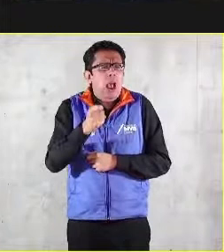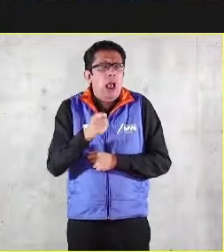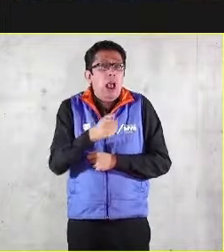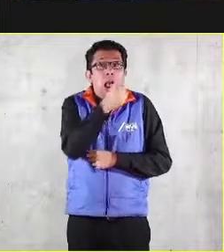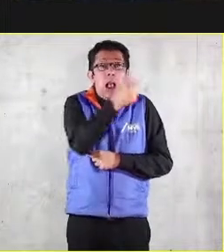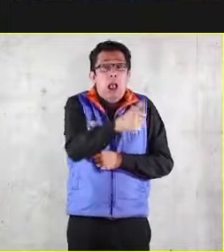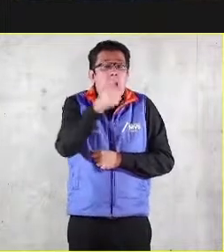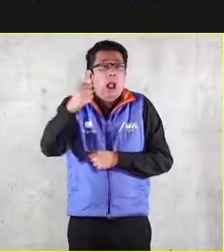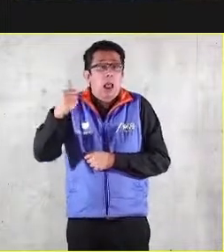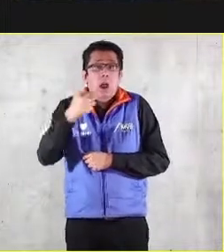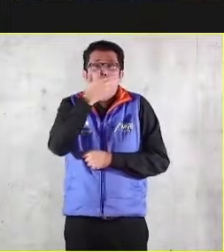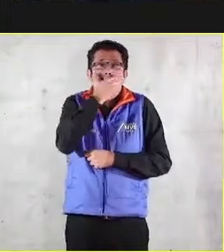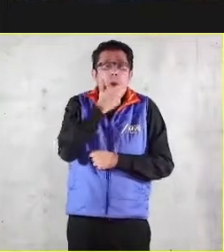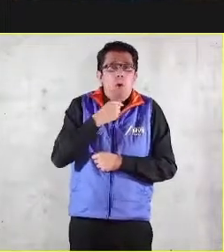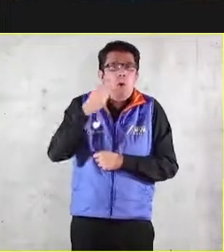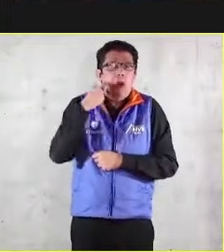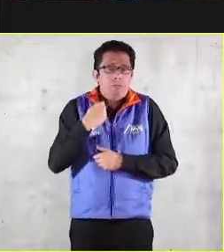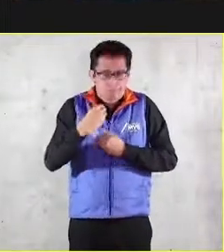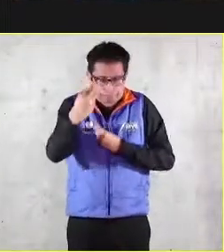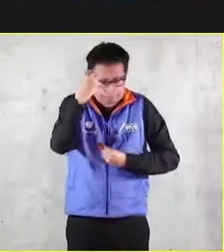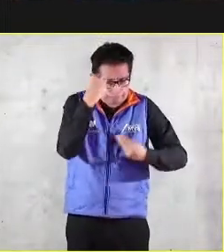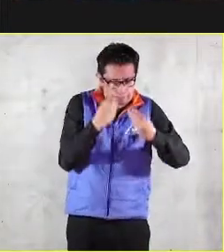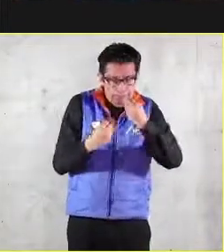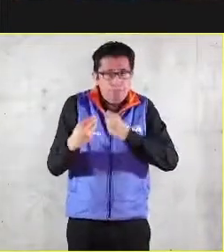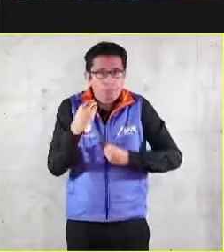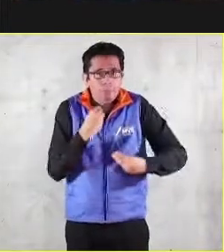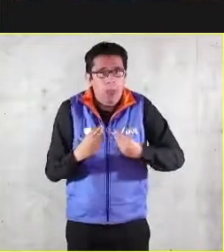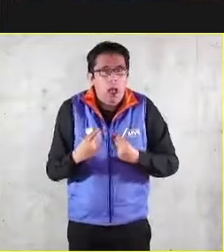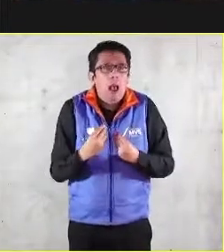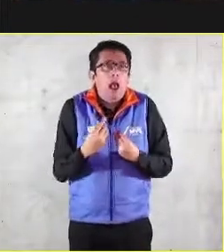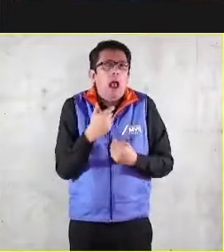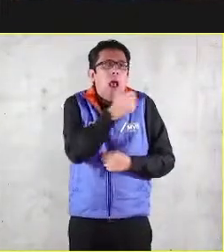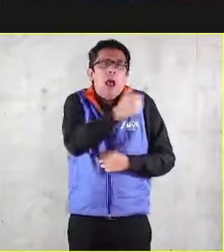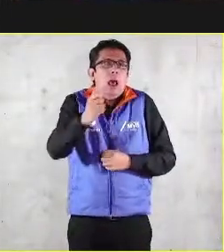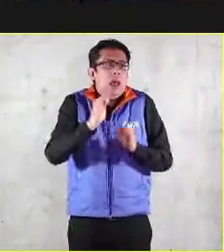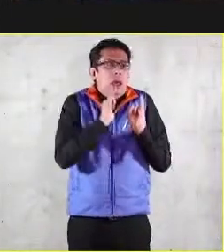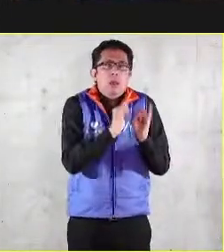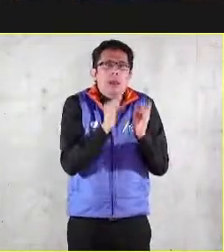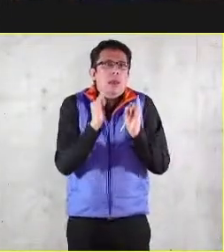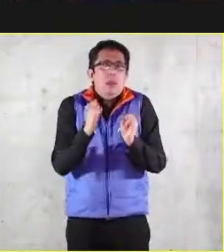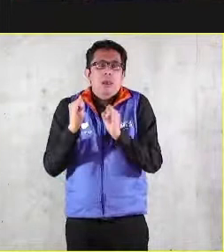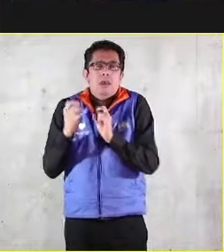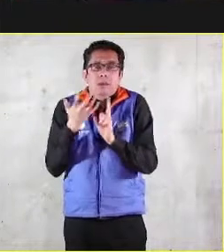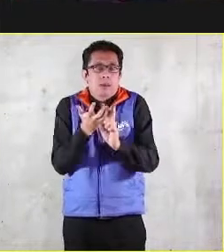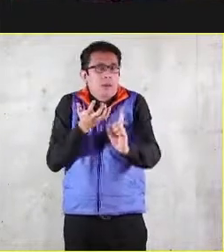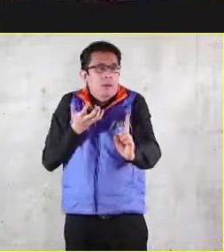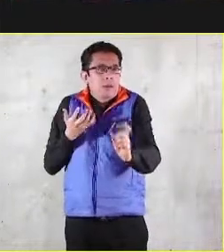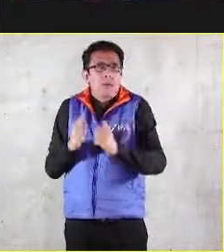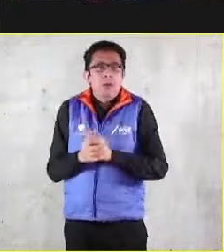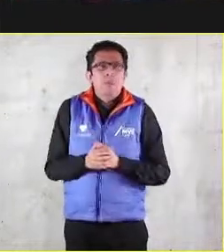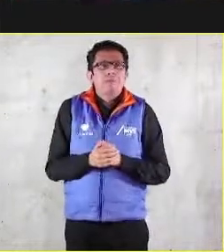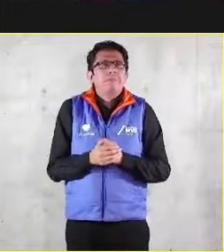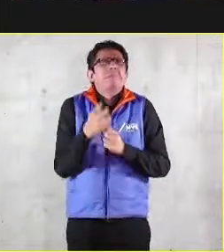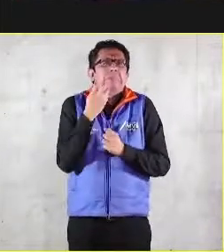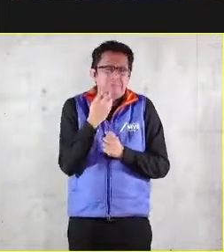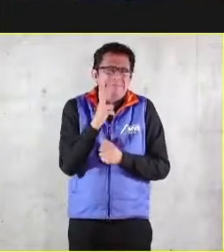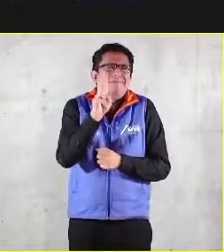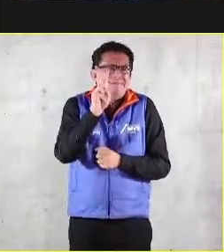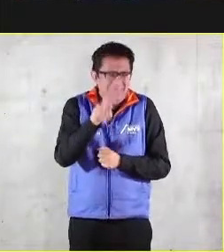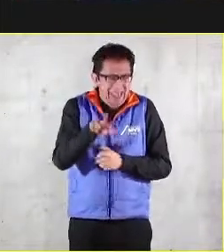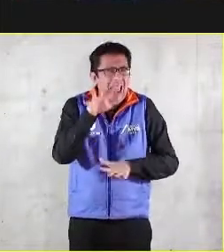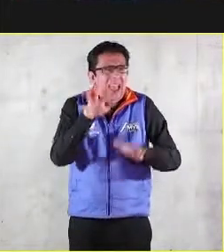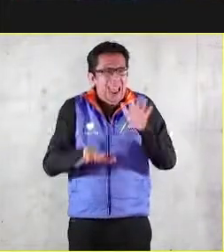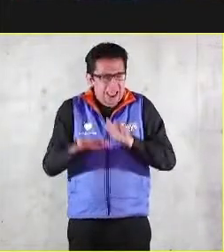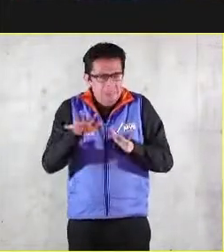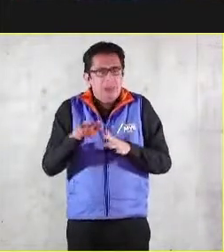única y exclusivamente desde una perspectiva muy individualista y otra vez eso es una parte de la realidad es verdad